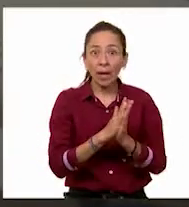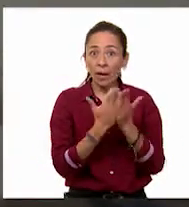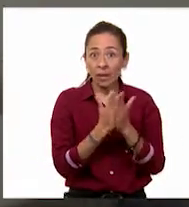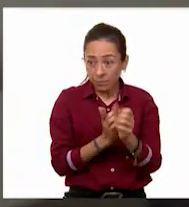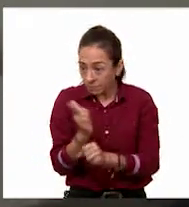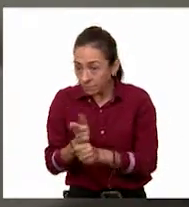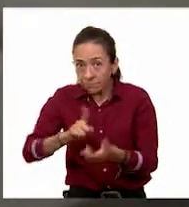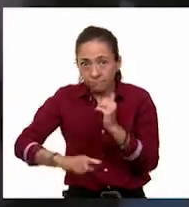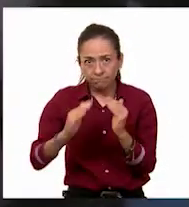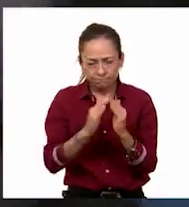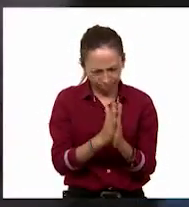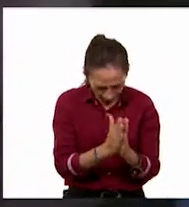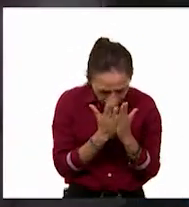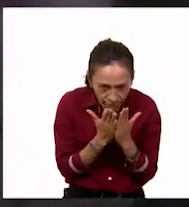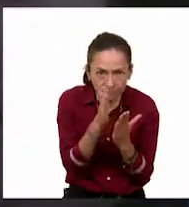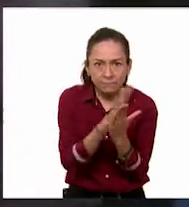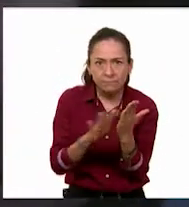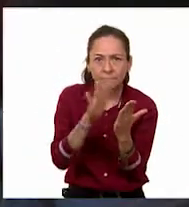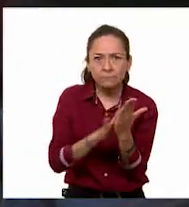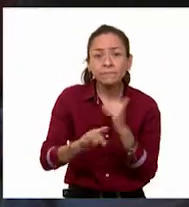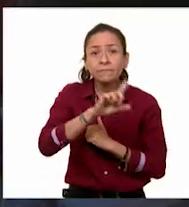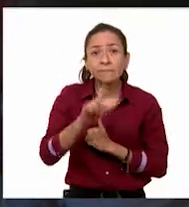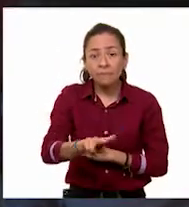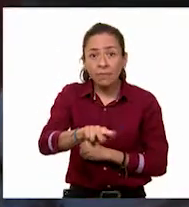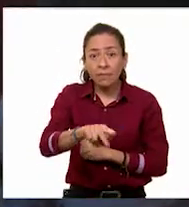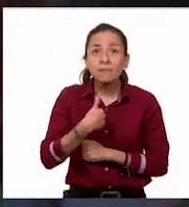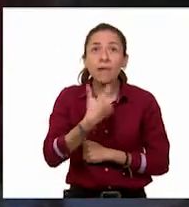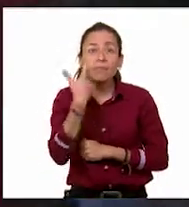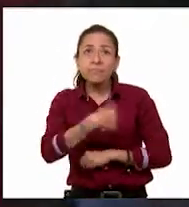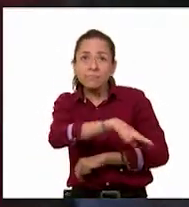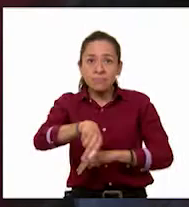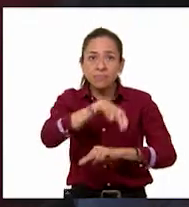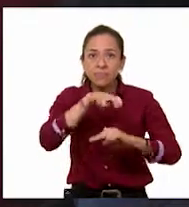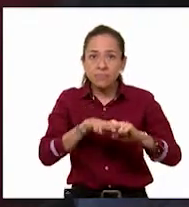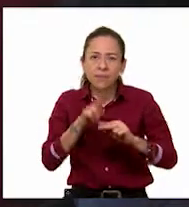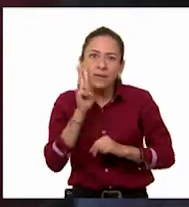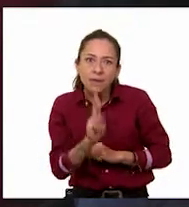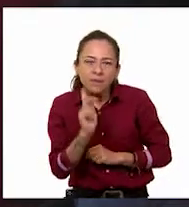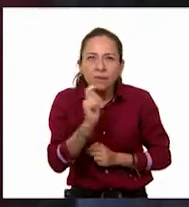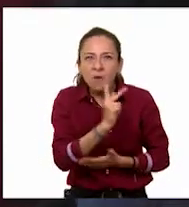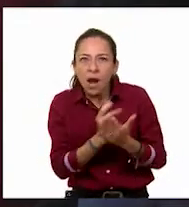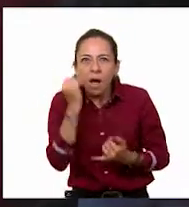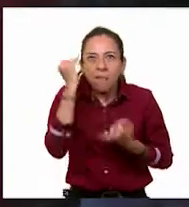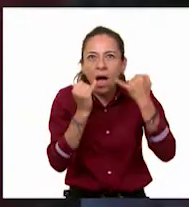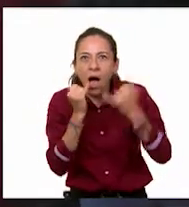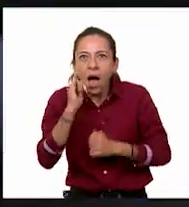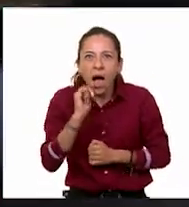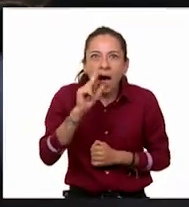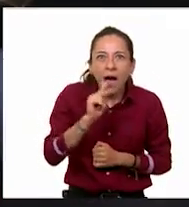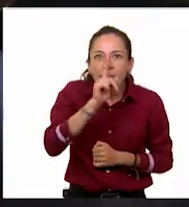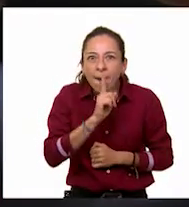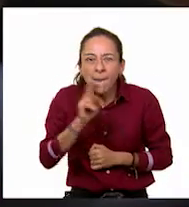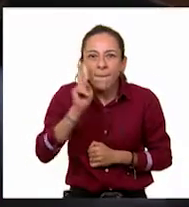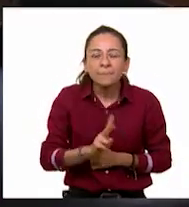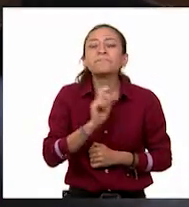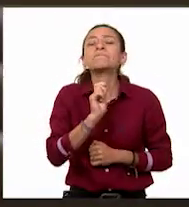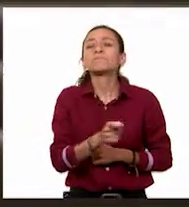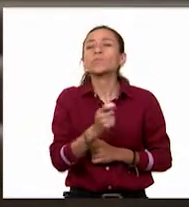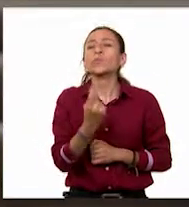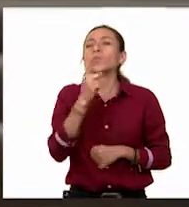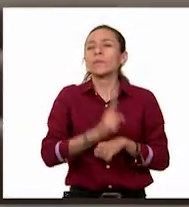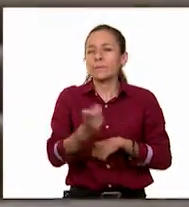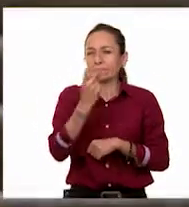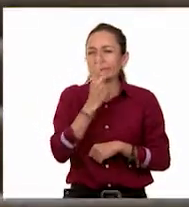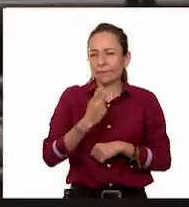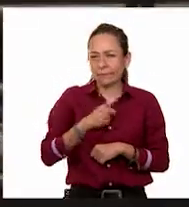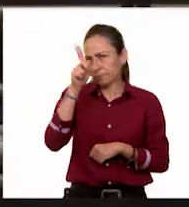encontraba en casa. O cuando me sentaba frente a la tele para ver programas de ciencia ficción. Un día alguien me dijo,